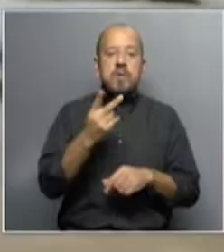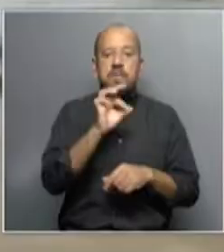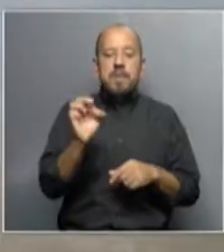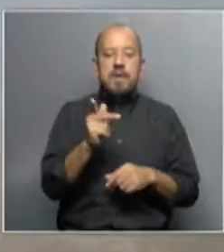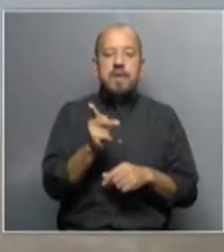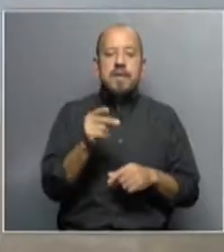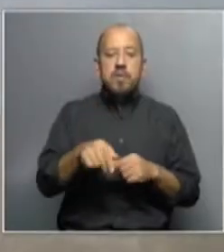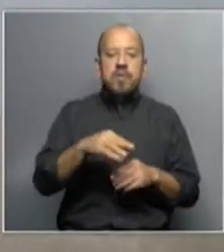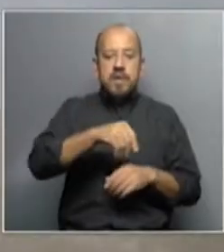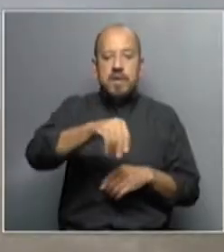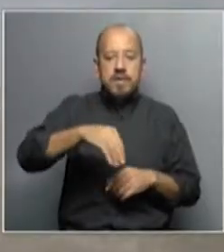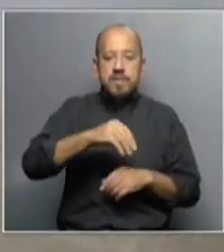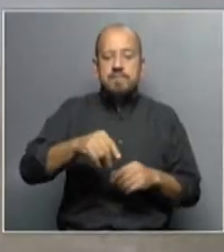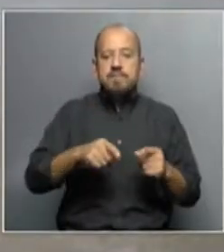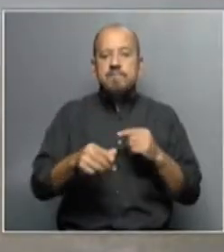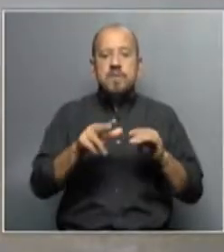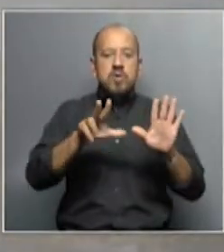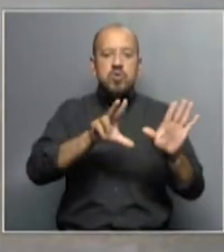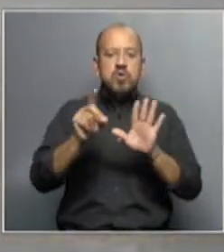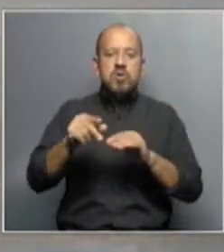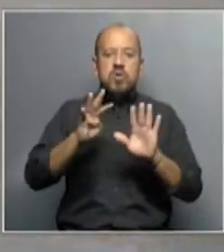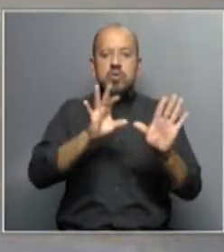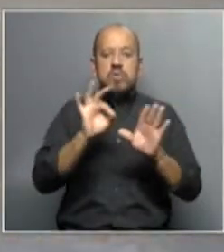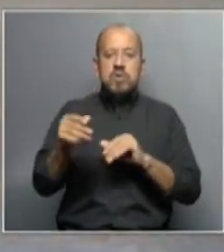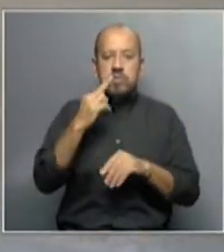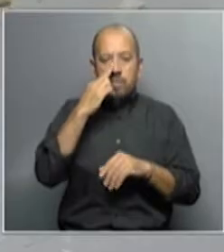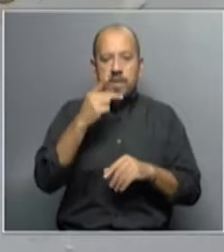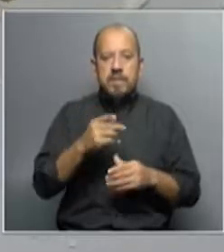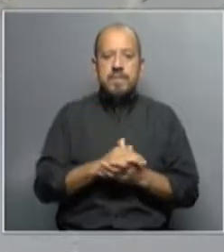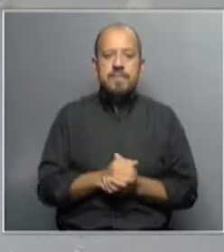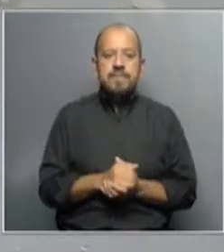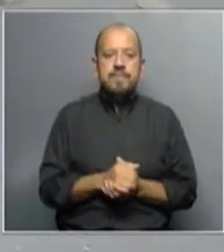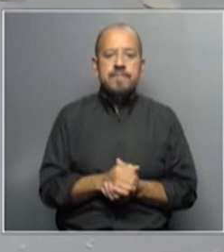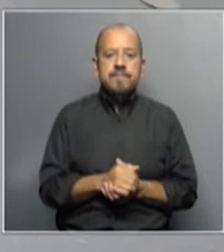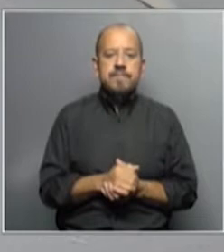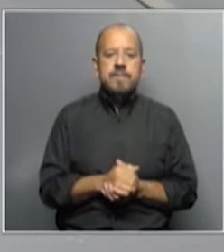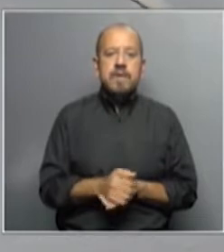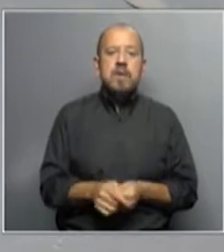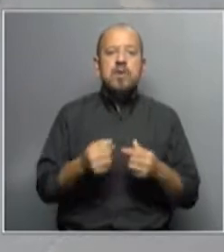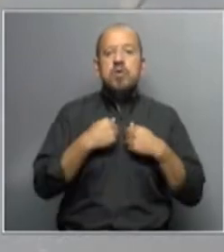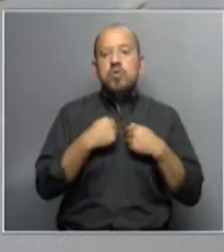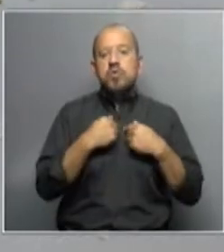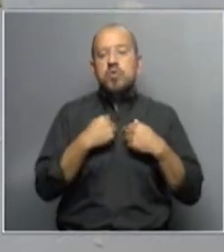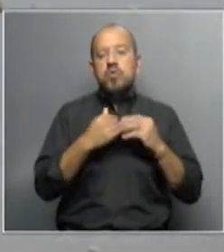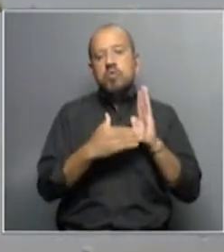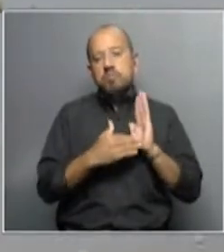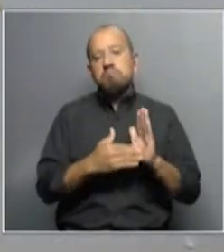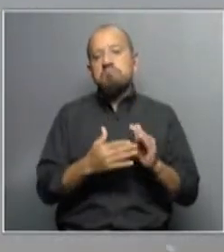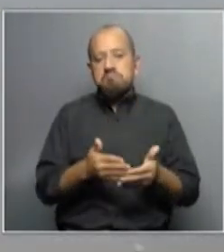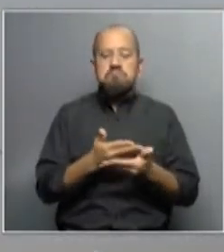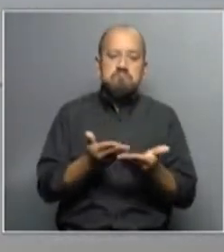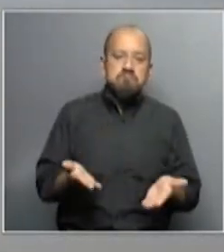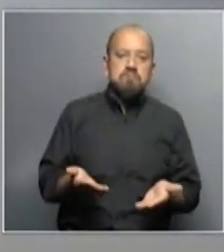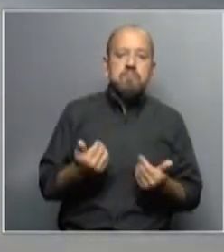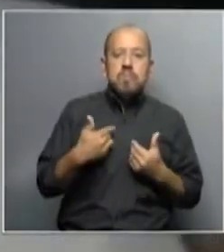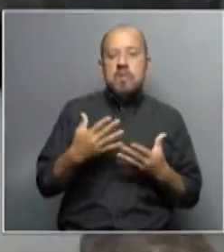harina que permiten producir entre 800 y 900 panes para estos espacios. Y para nosotros representa una gran satisfacción por el tema de que